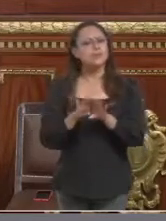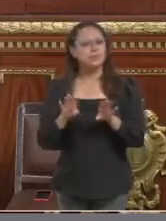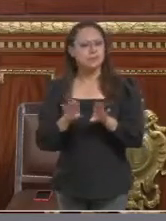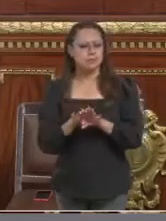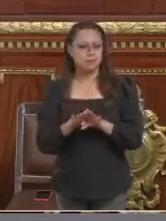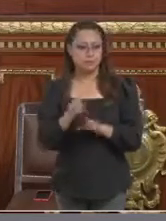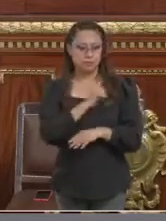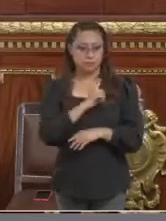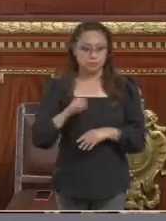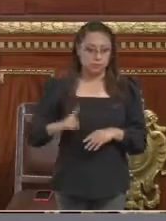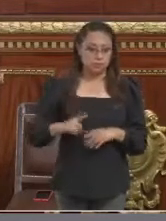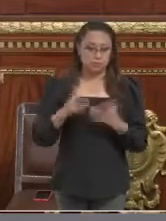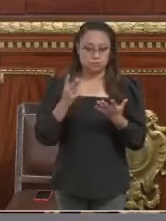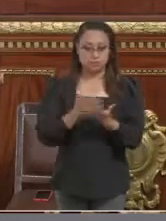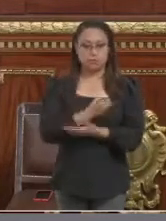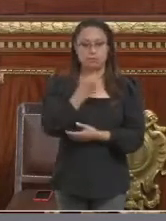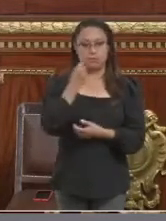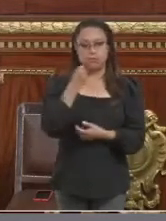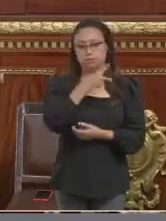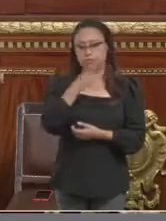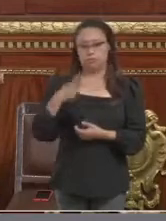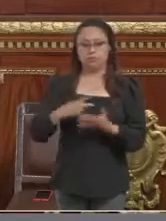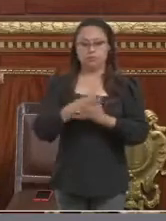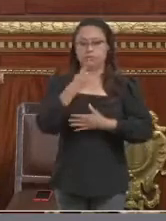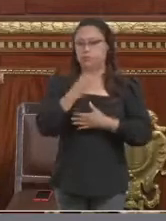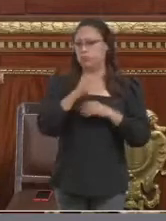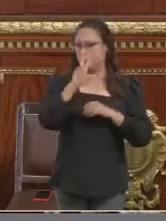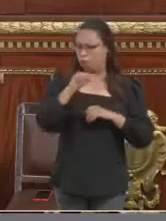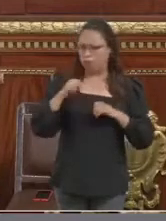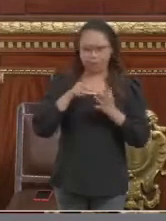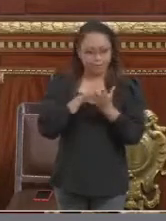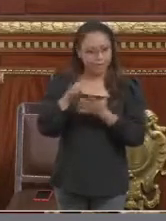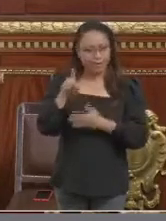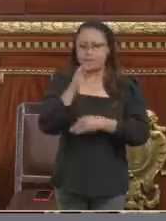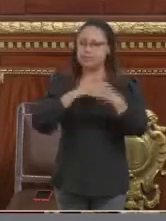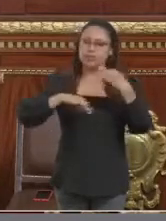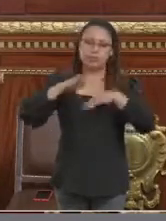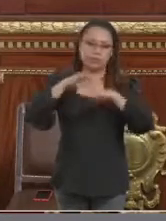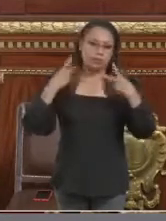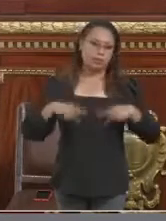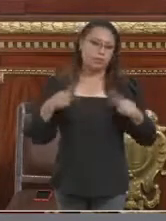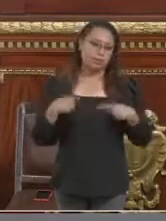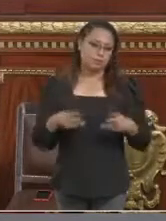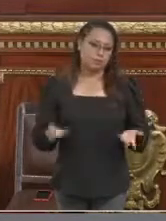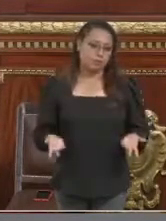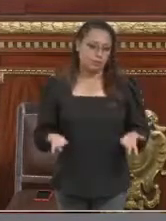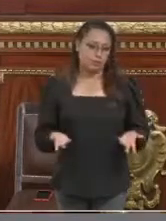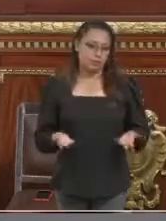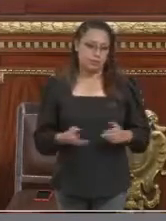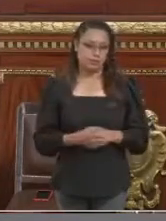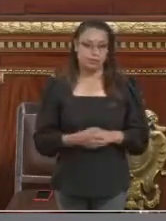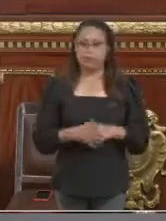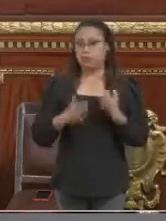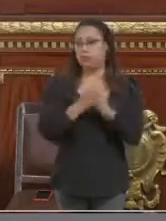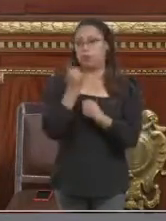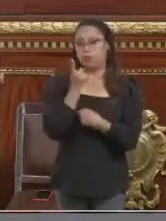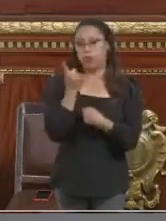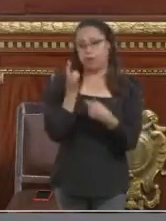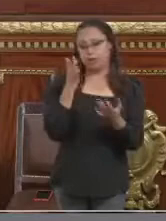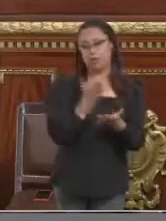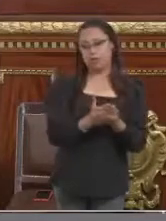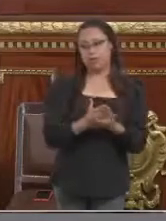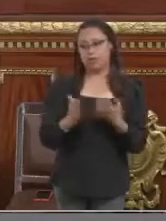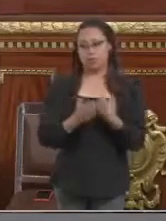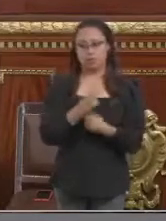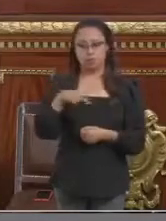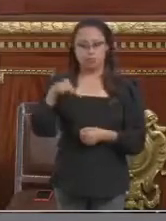ganar con el mérito propio y no fueran derecho de cualquier ciudadano o ciudadana, simple y llanamente por existir en este país, como